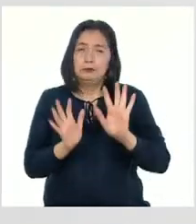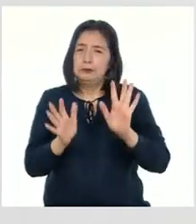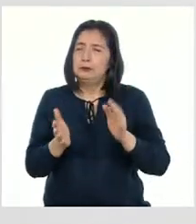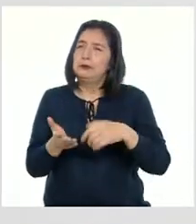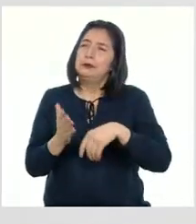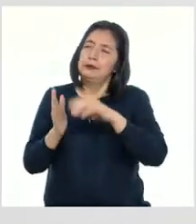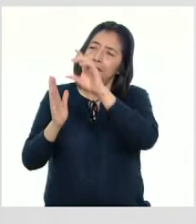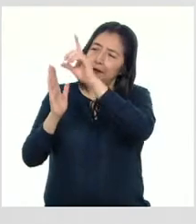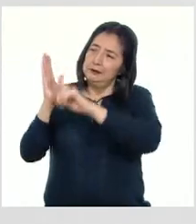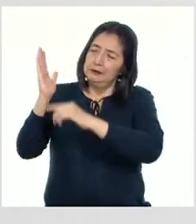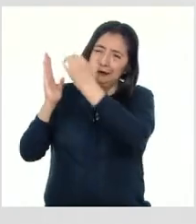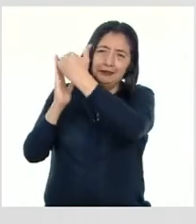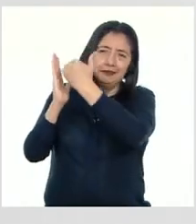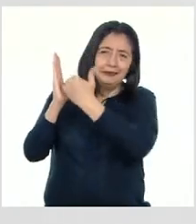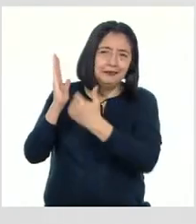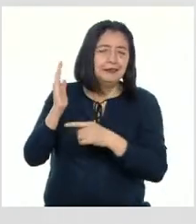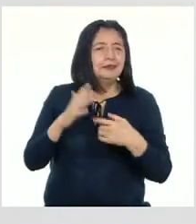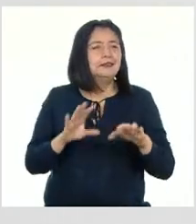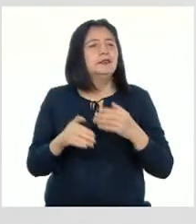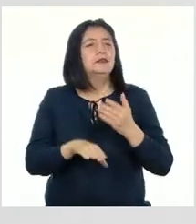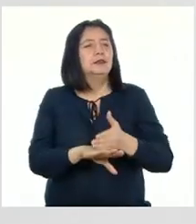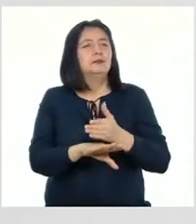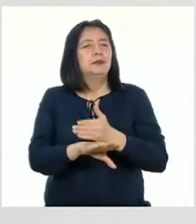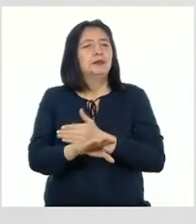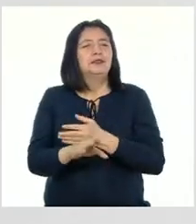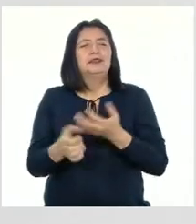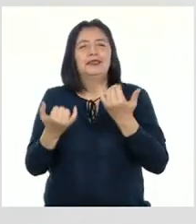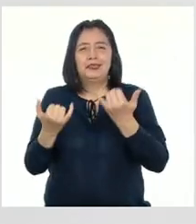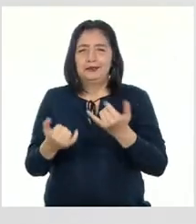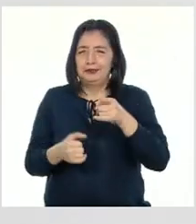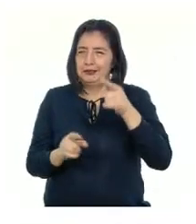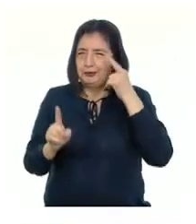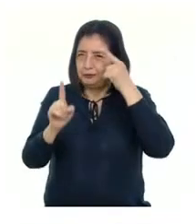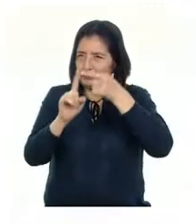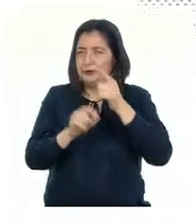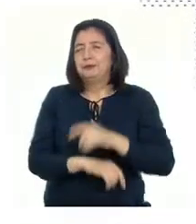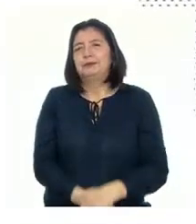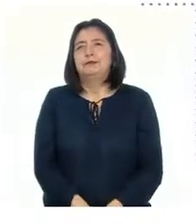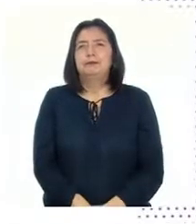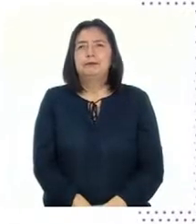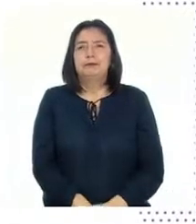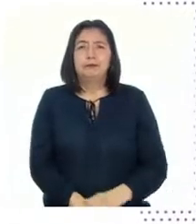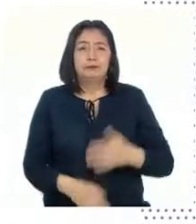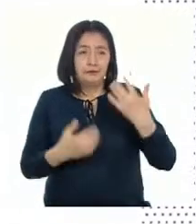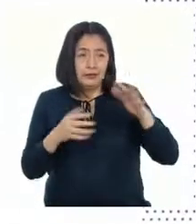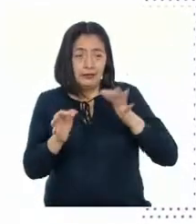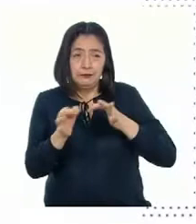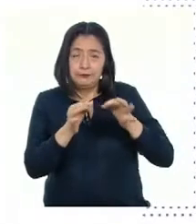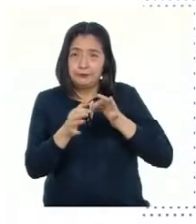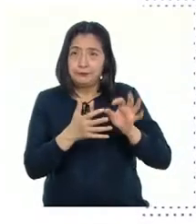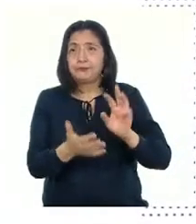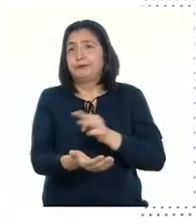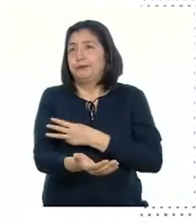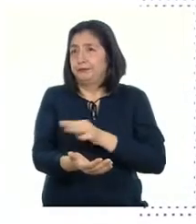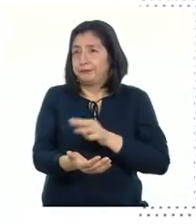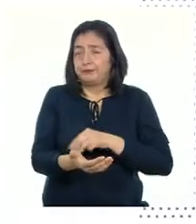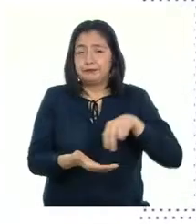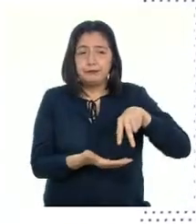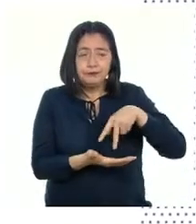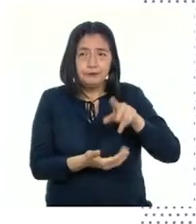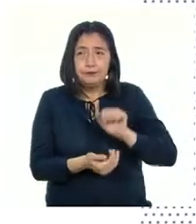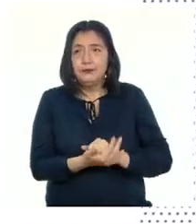a revisar nuestra tabla de actividades para verificar lo avanzado hasta el momento en esta misión Hemos hablado de nuestra música y danza